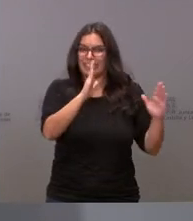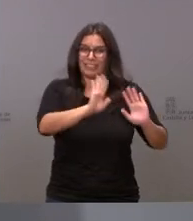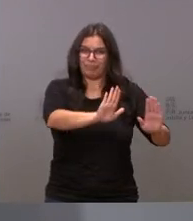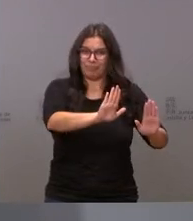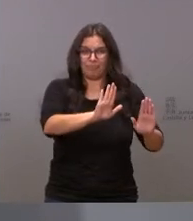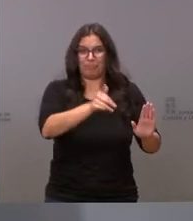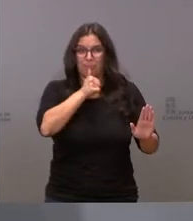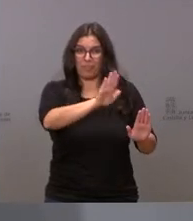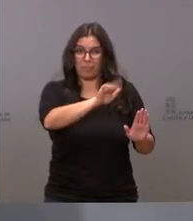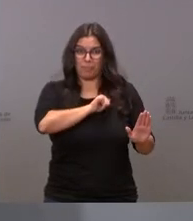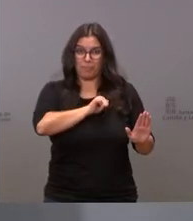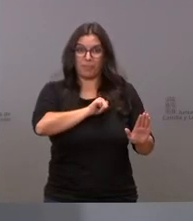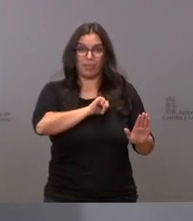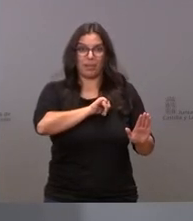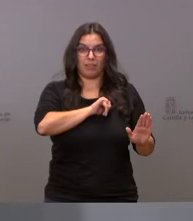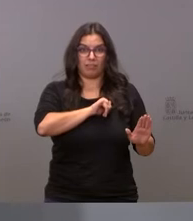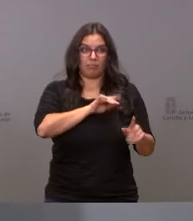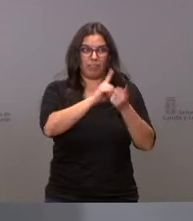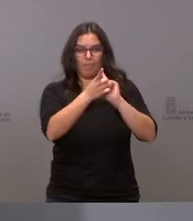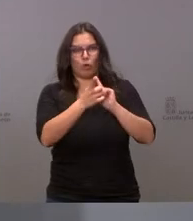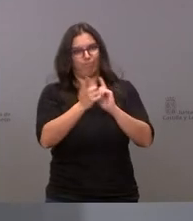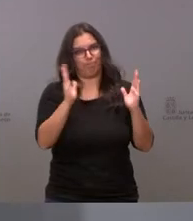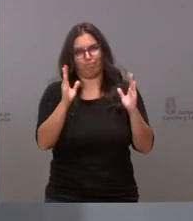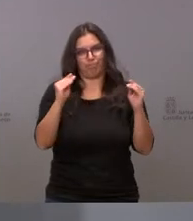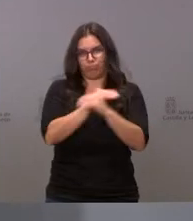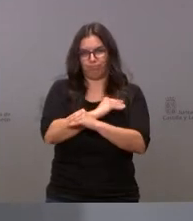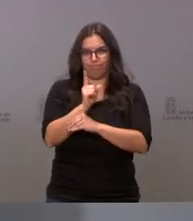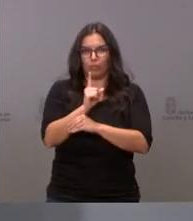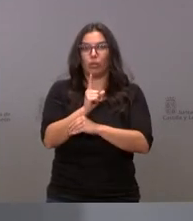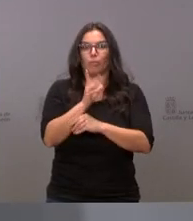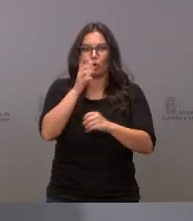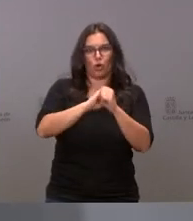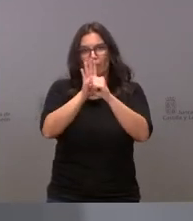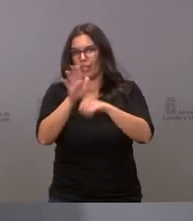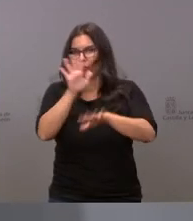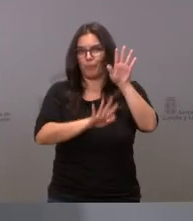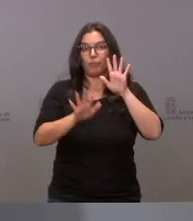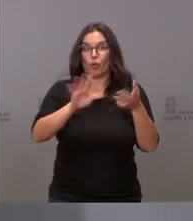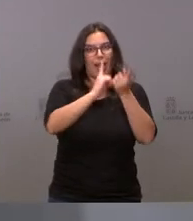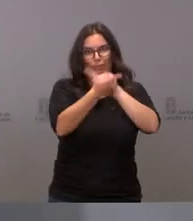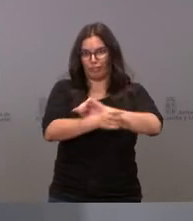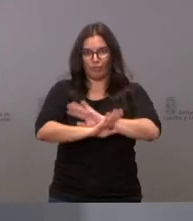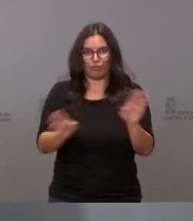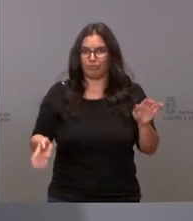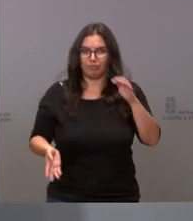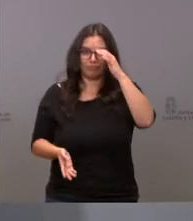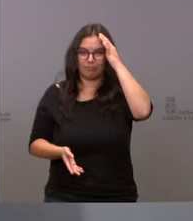de hacer cambios en la gestión del sacil en mitad de la pandemia por tanto todo lo contrario si por